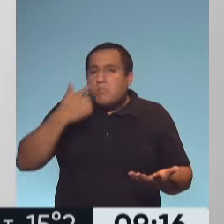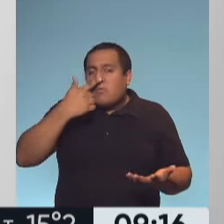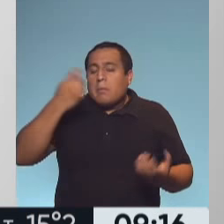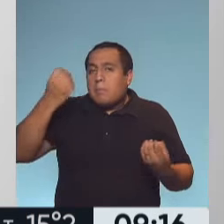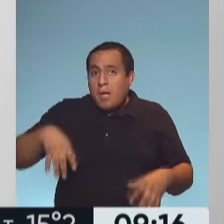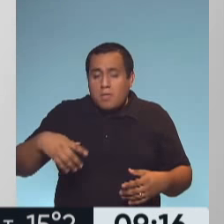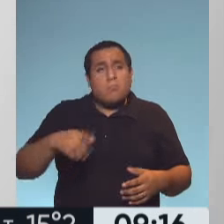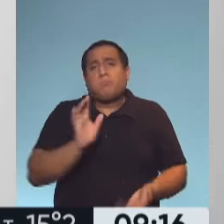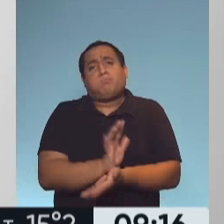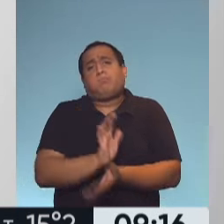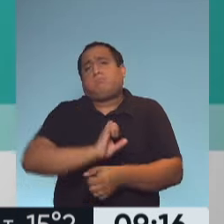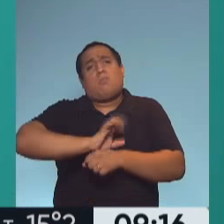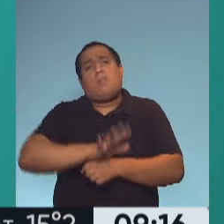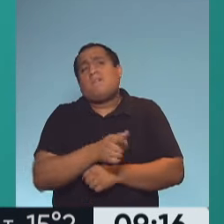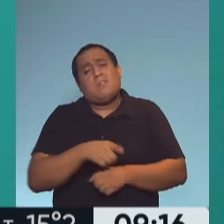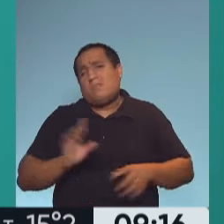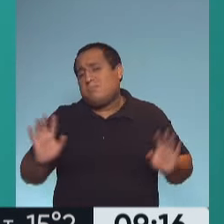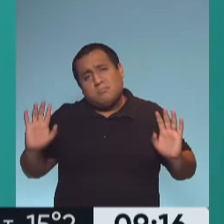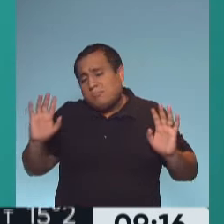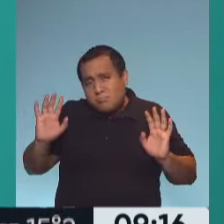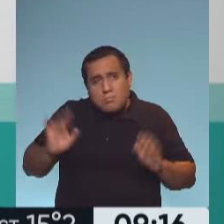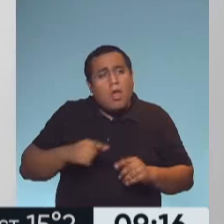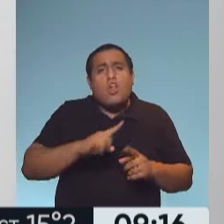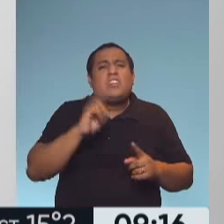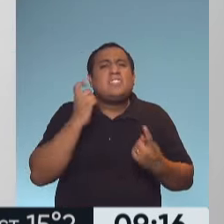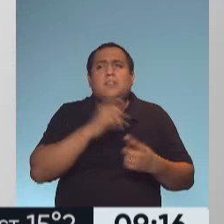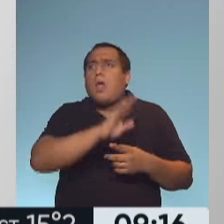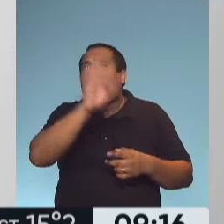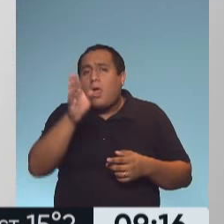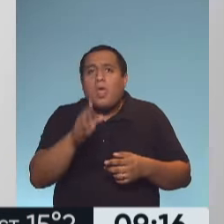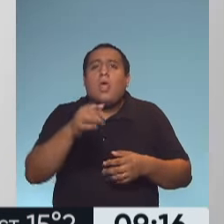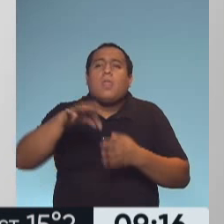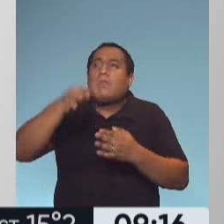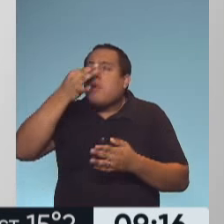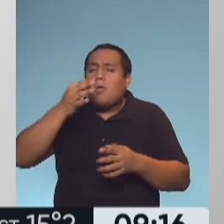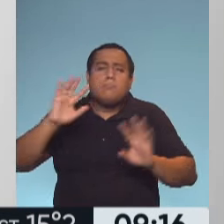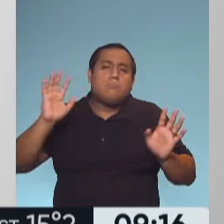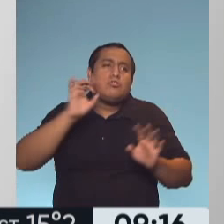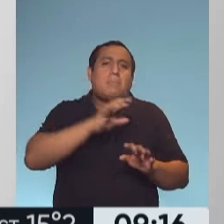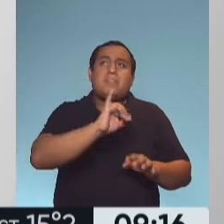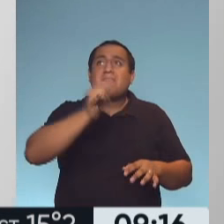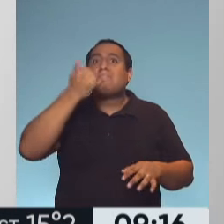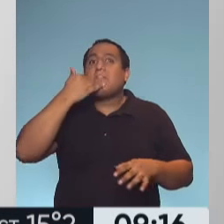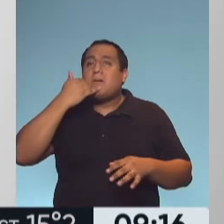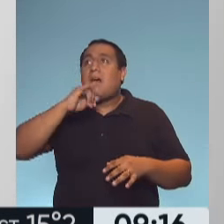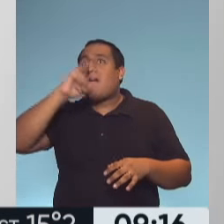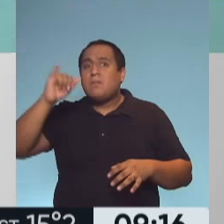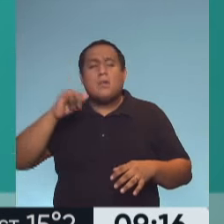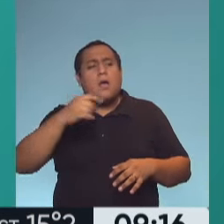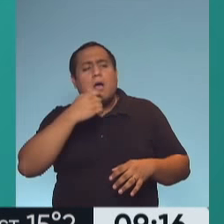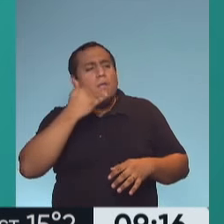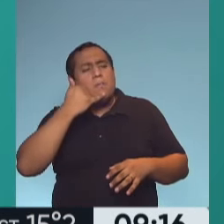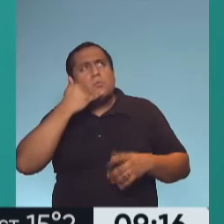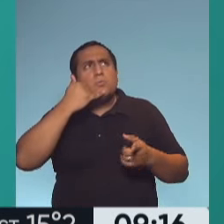es coronavirus, no es otra cosa y no hace falta ir a hacerse un hisopado, solamente tienen que llamar por teléfono para que les hagan el